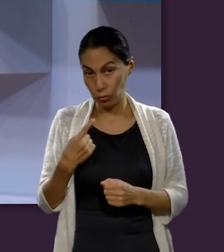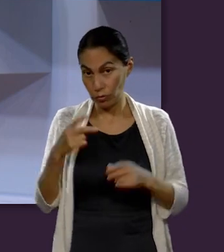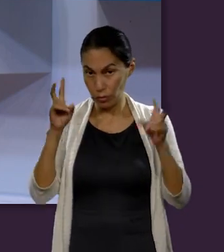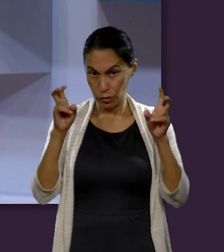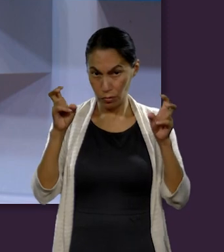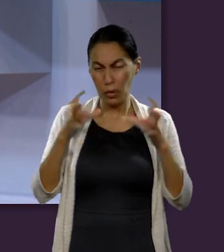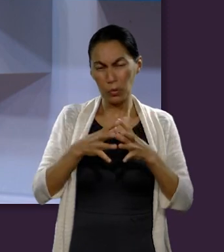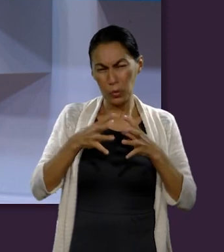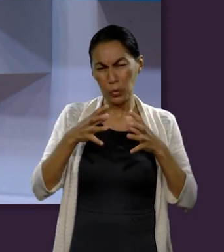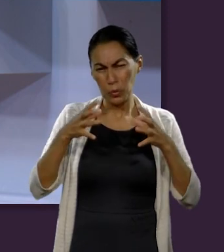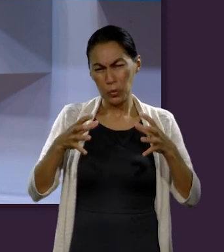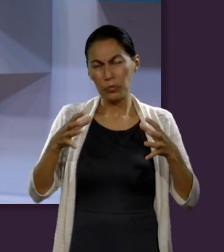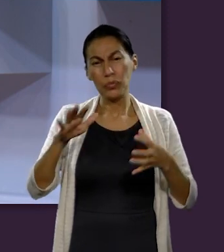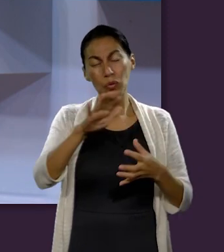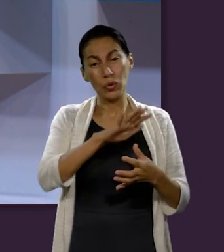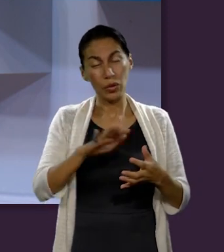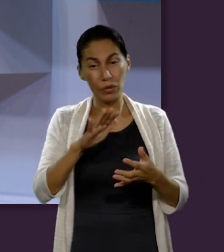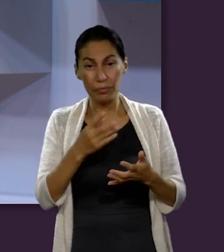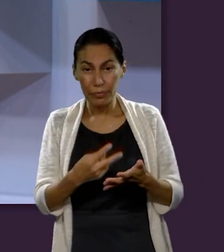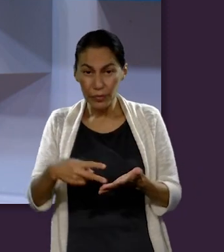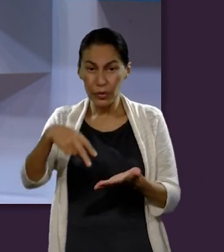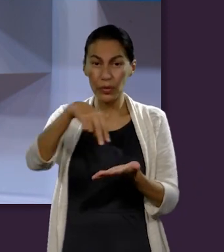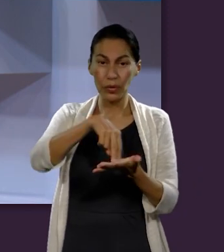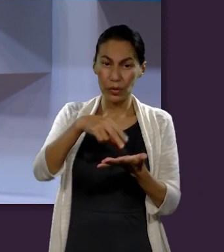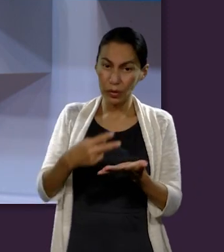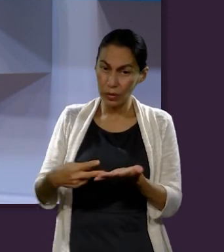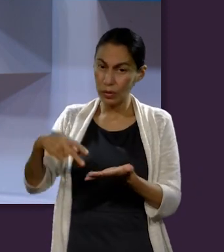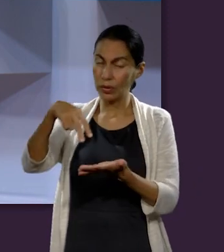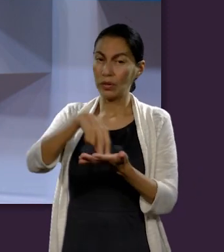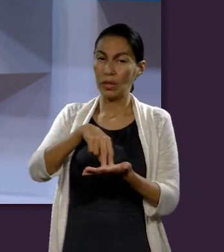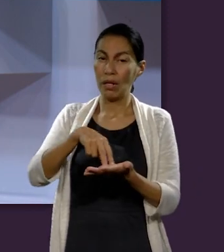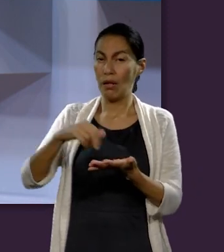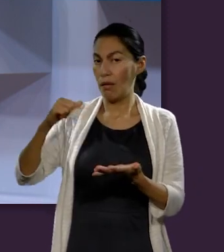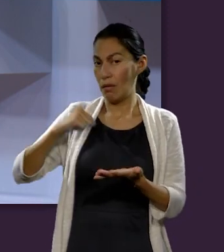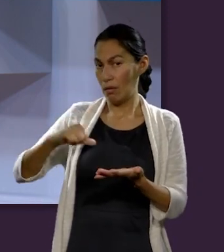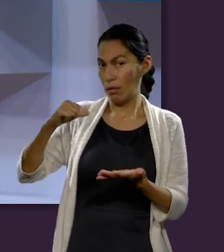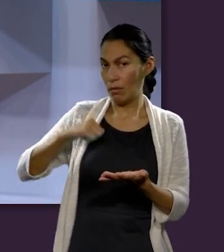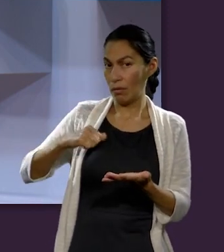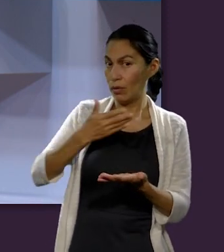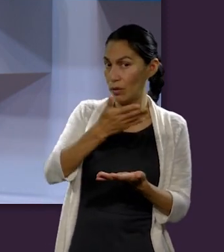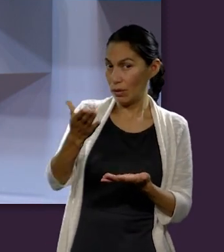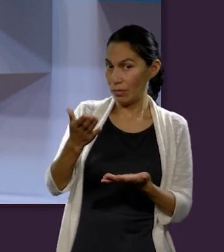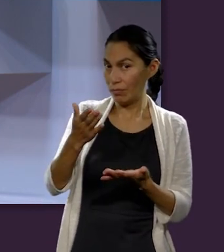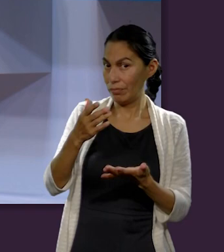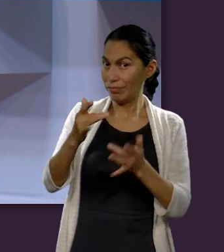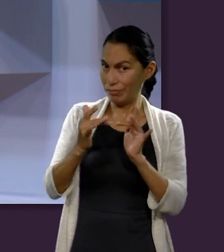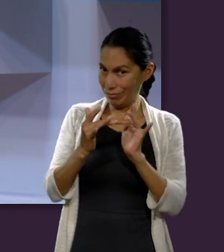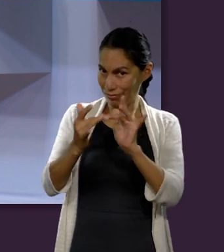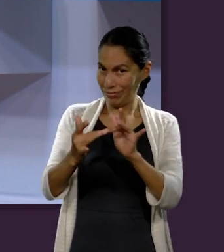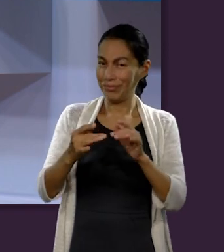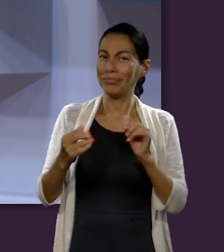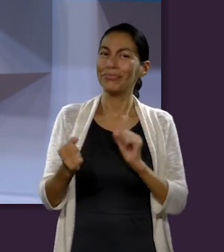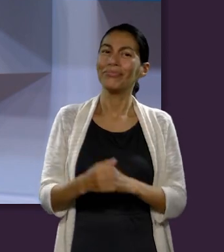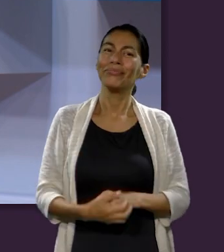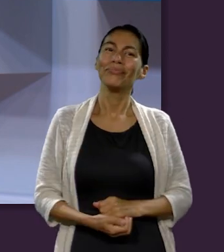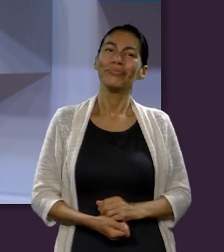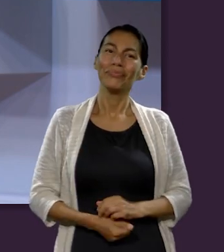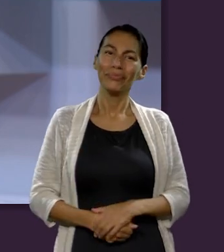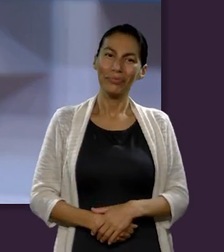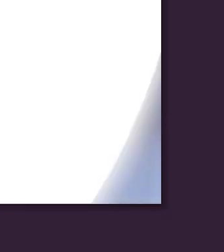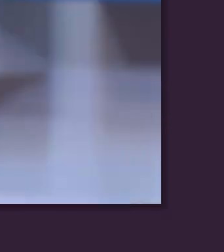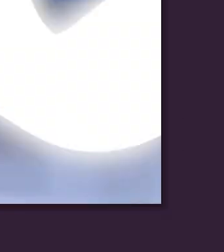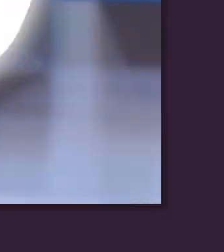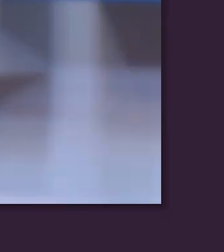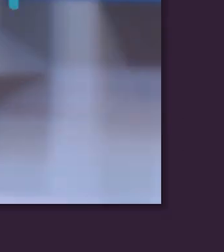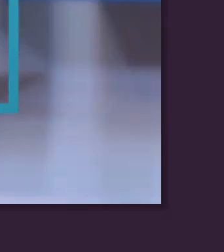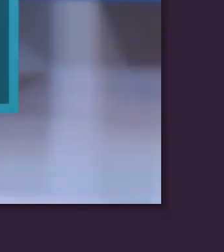seguimos desarrollando este interesante tema. Todas las resurrecciones que se dieron en el Antiguo Testamento no se aparten y pronto volvemos.